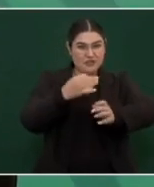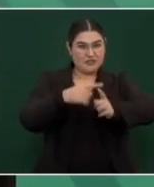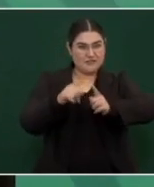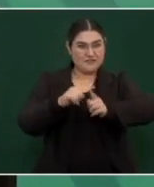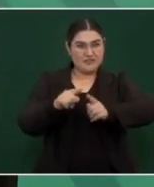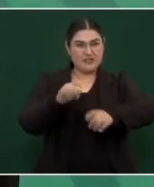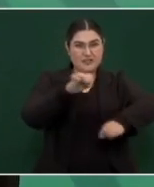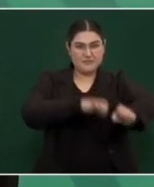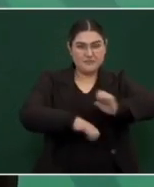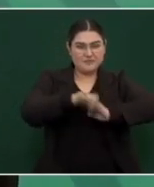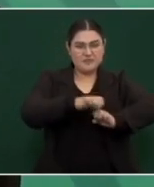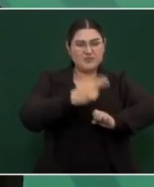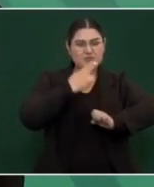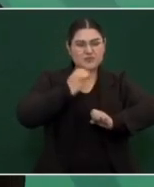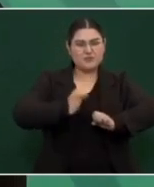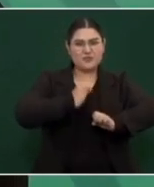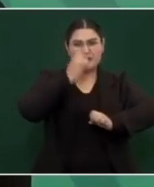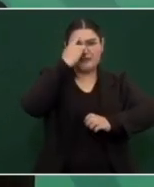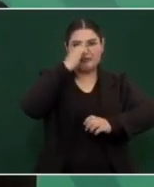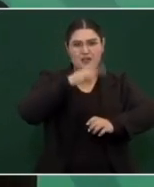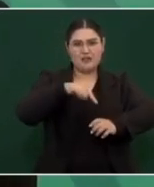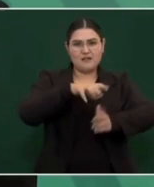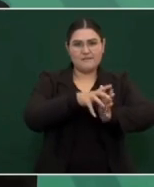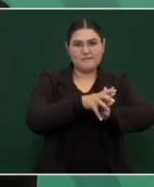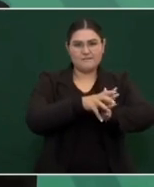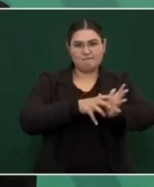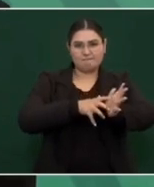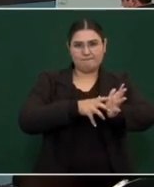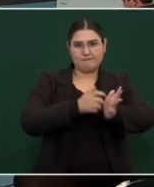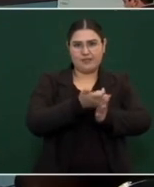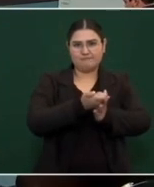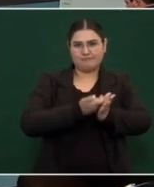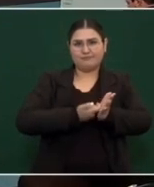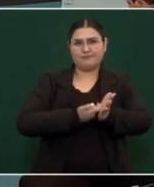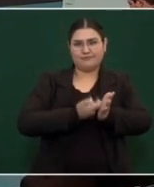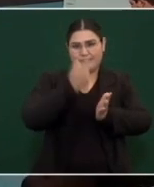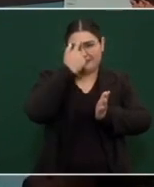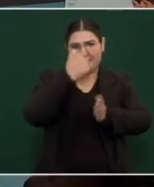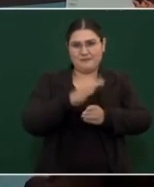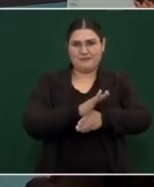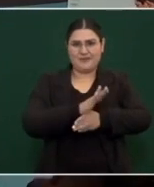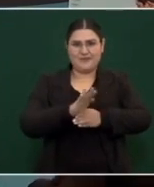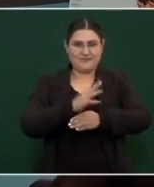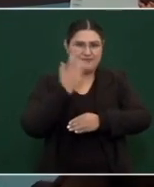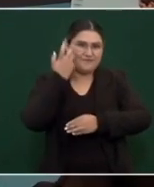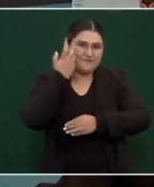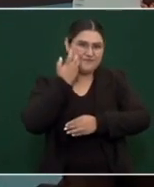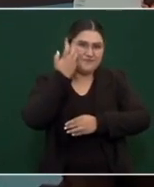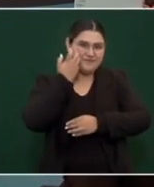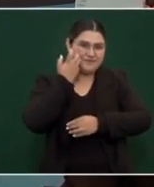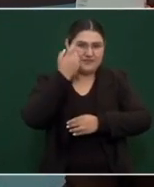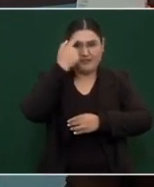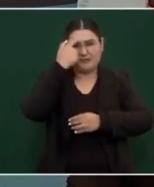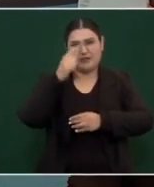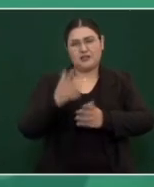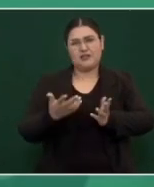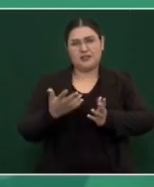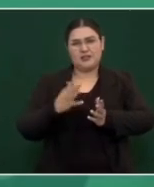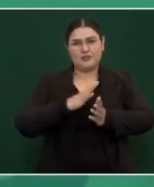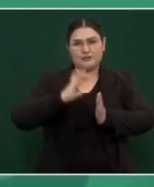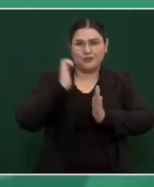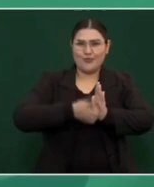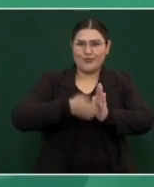fines de lucro, para obtener prebendas, para obtener